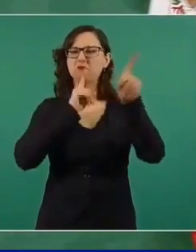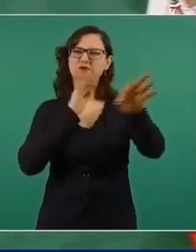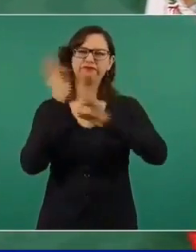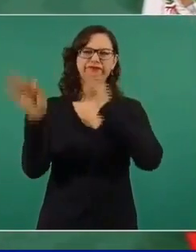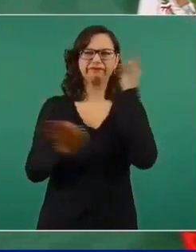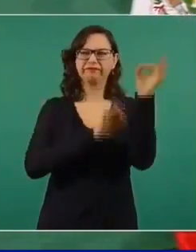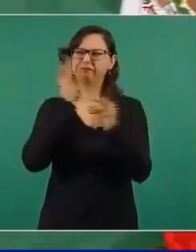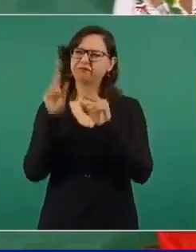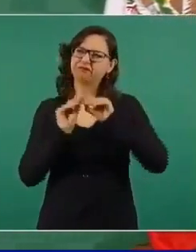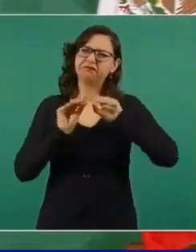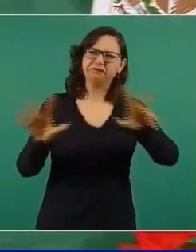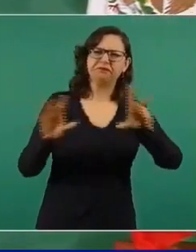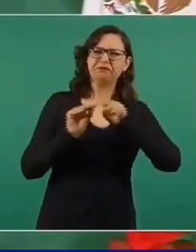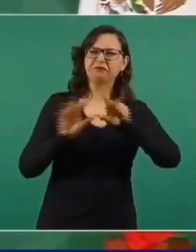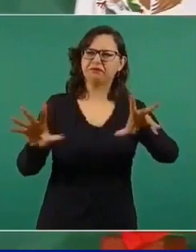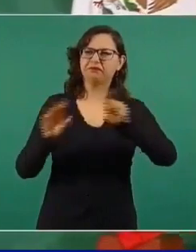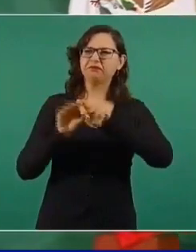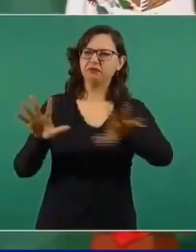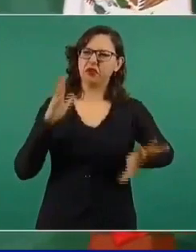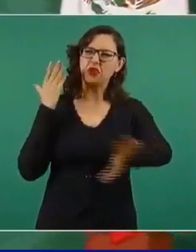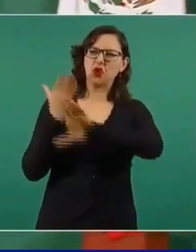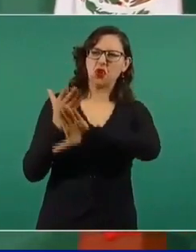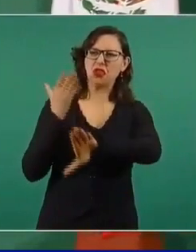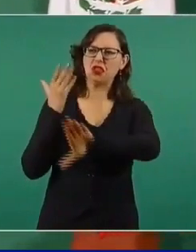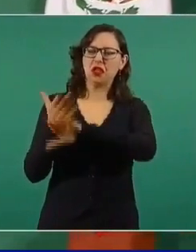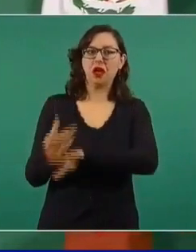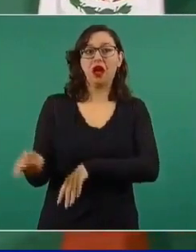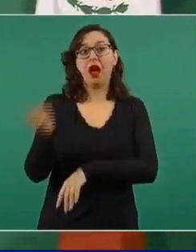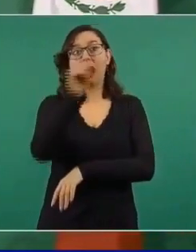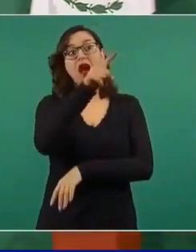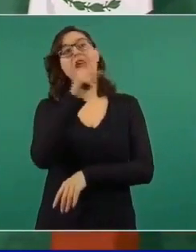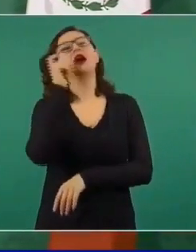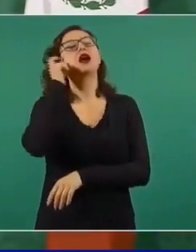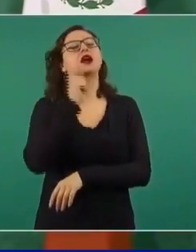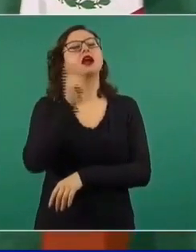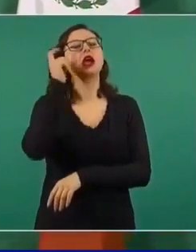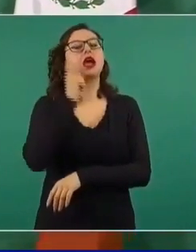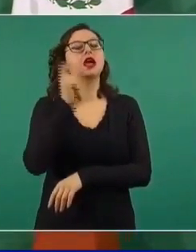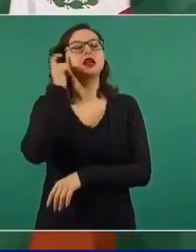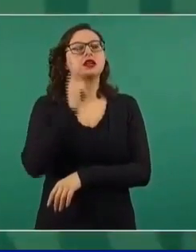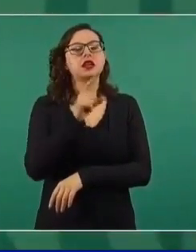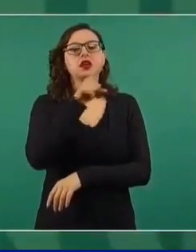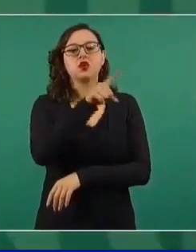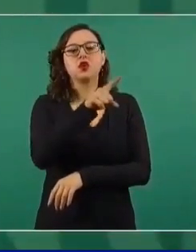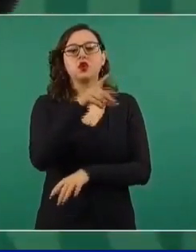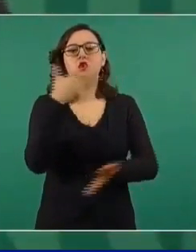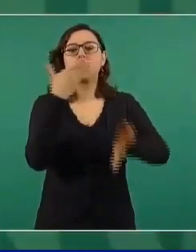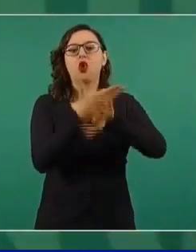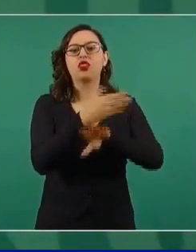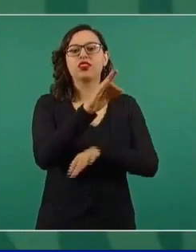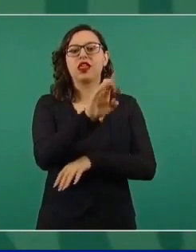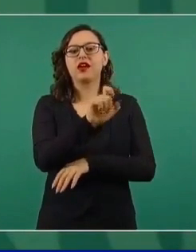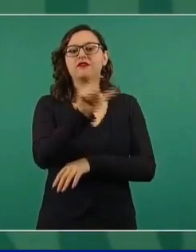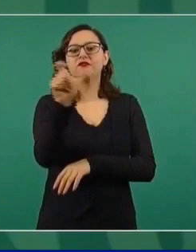en contra de Félix no afectó